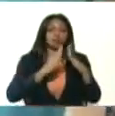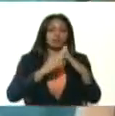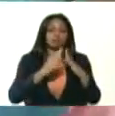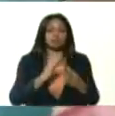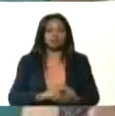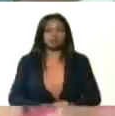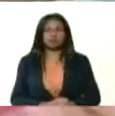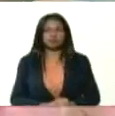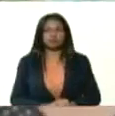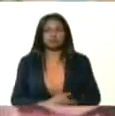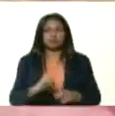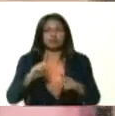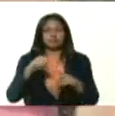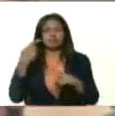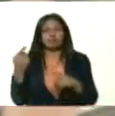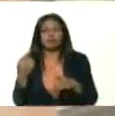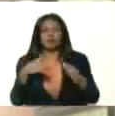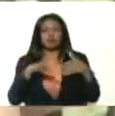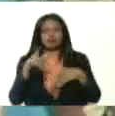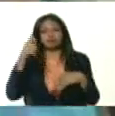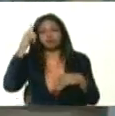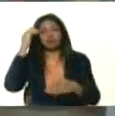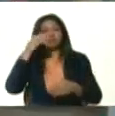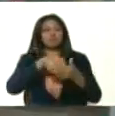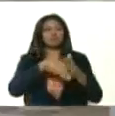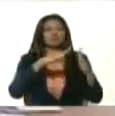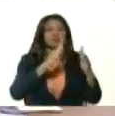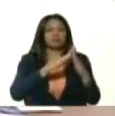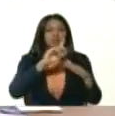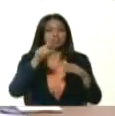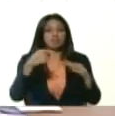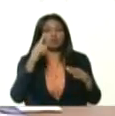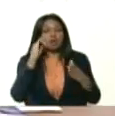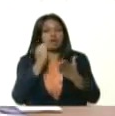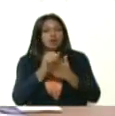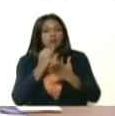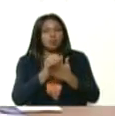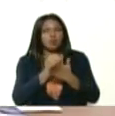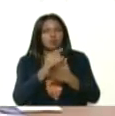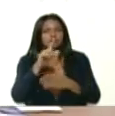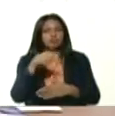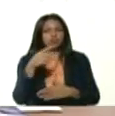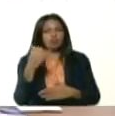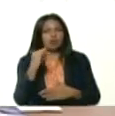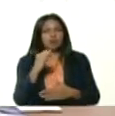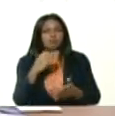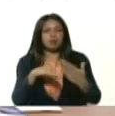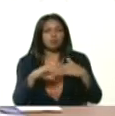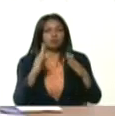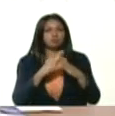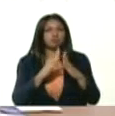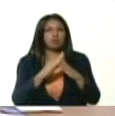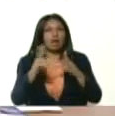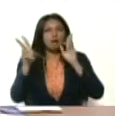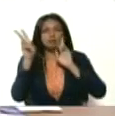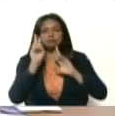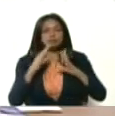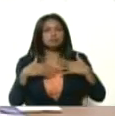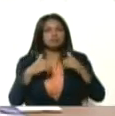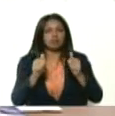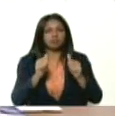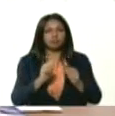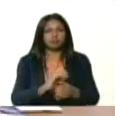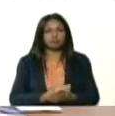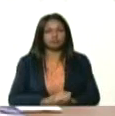Los demás deben 14 días de cuarentena y después le pasemos la prueba y los llevamos a su casa sanos y